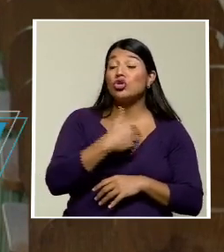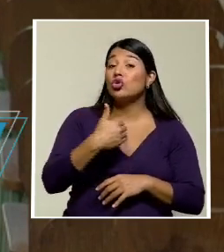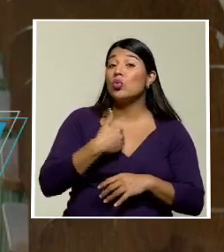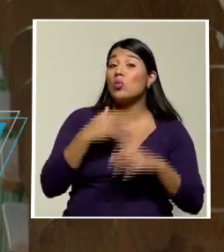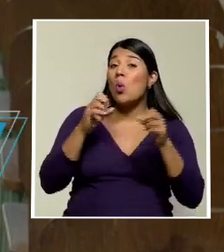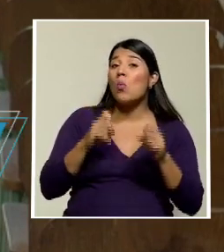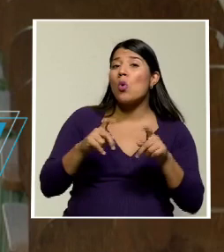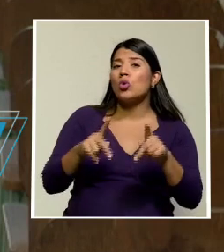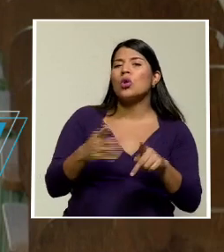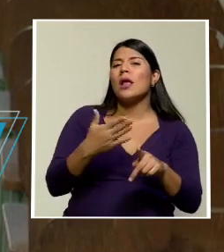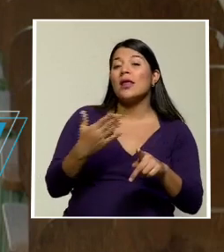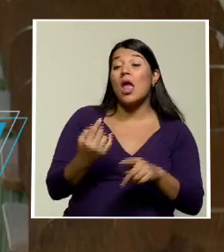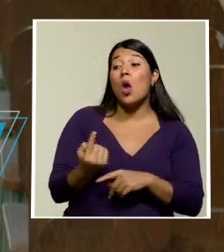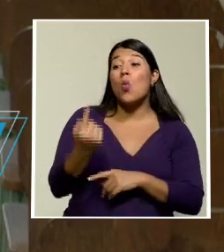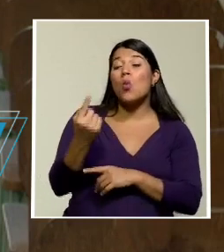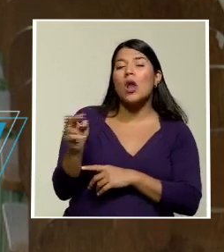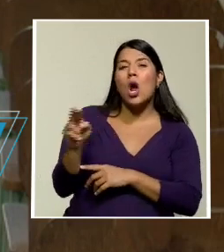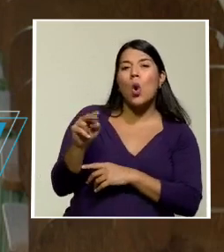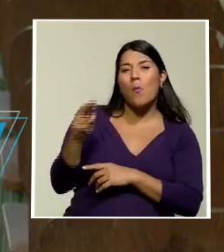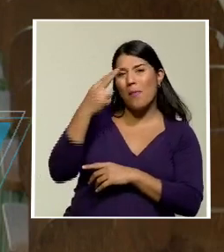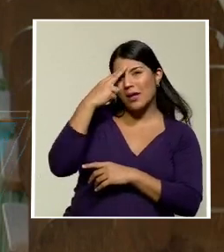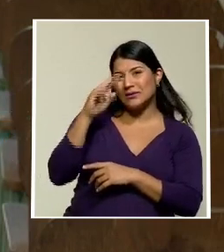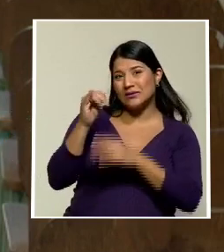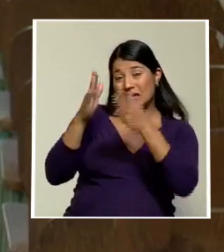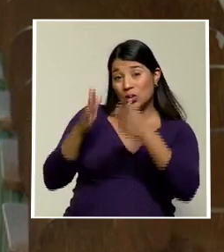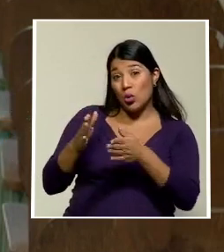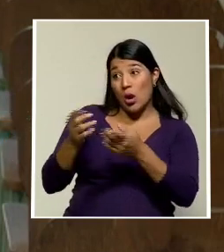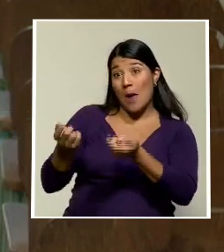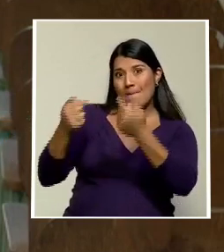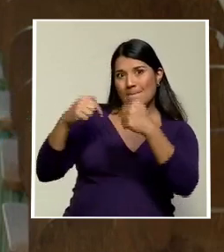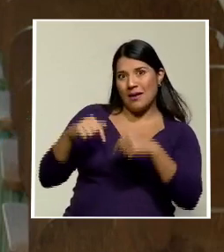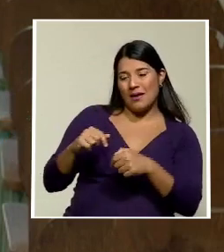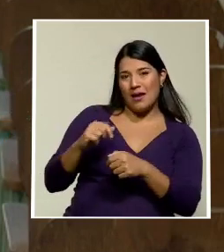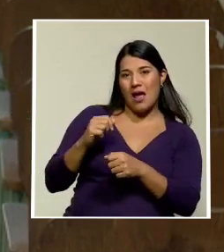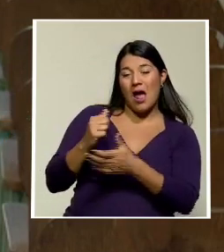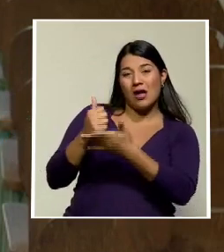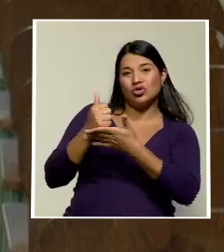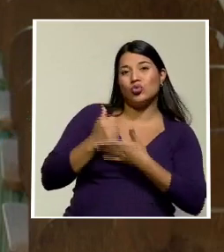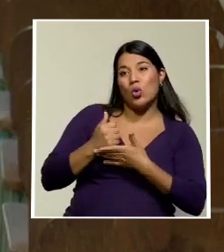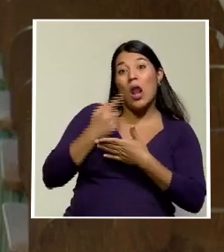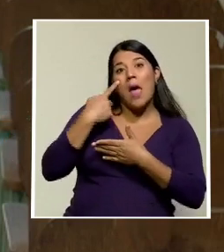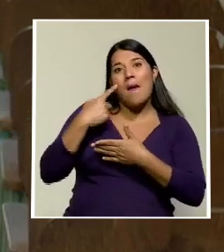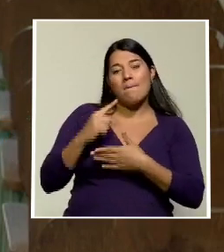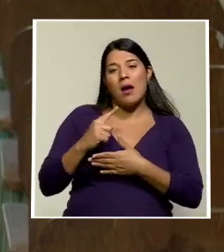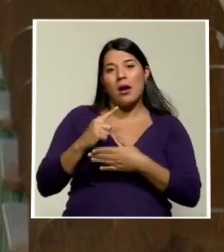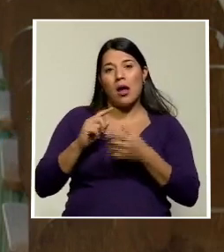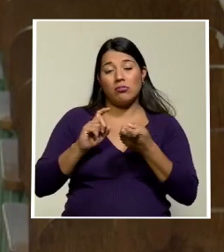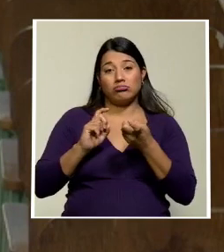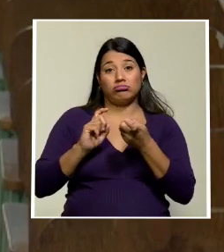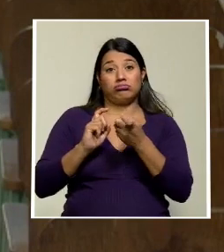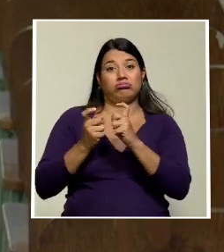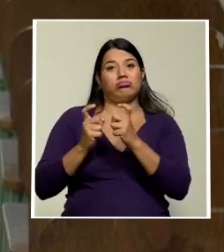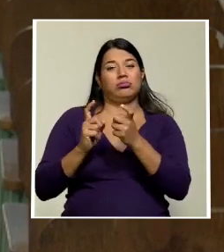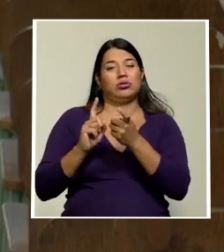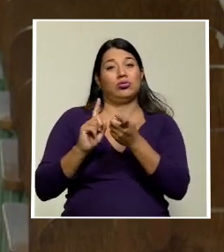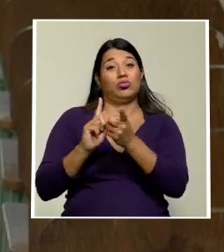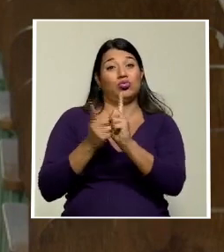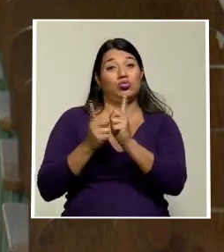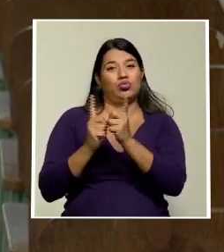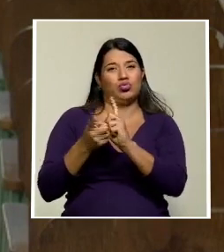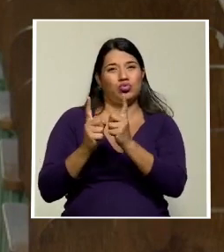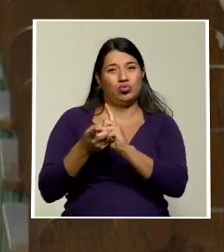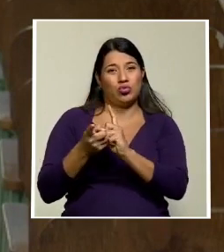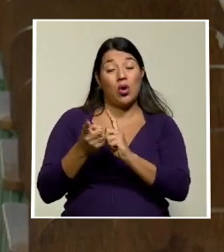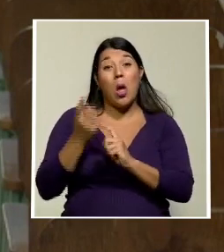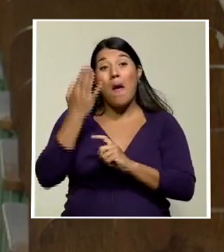compañera haitiana nos viniera a colaborar en la traducción, porque ya domina bien el español. Y en realidad lo que